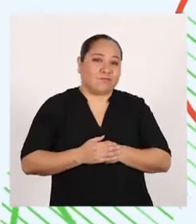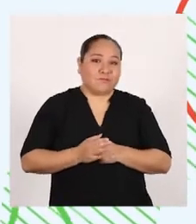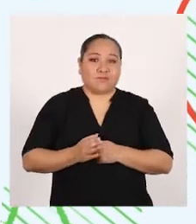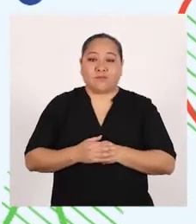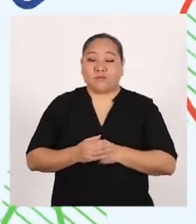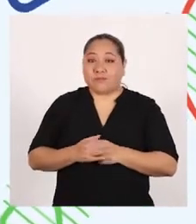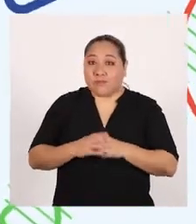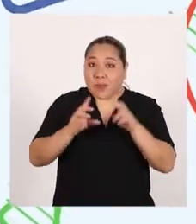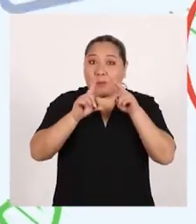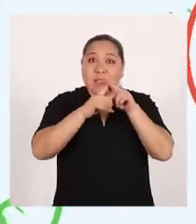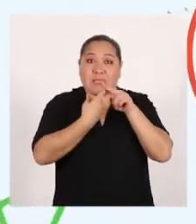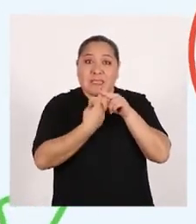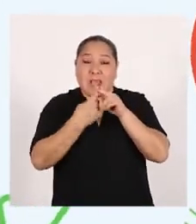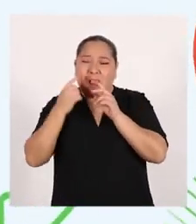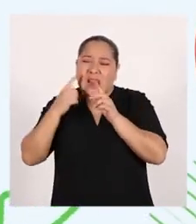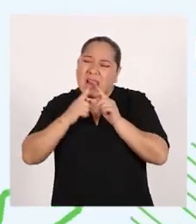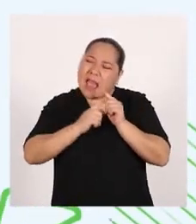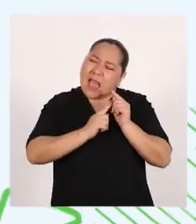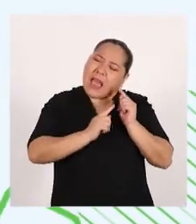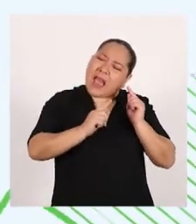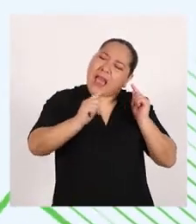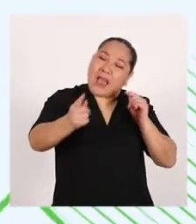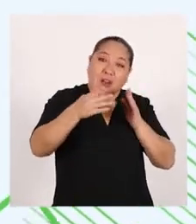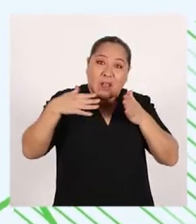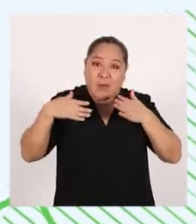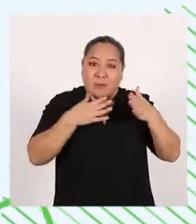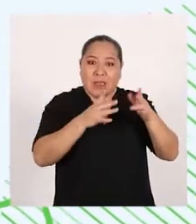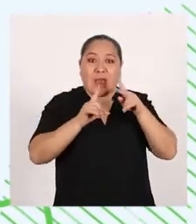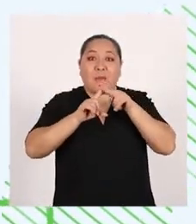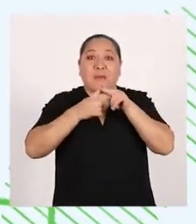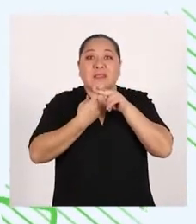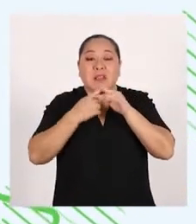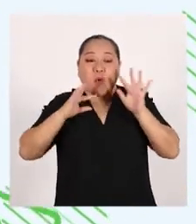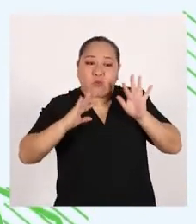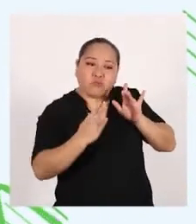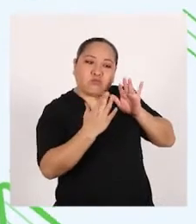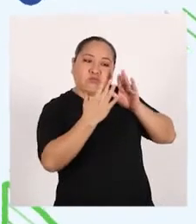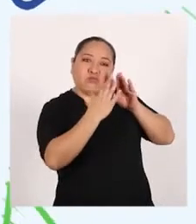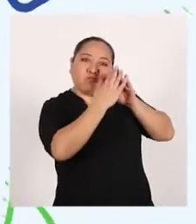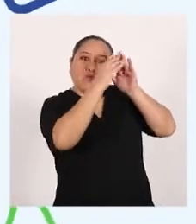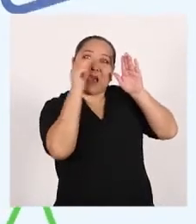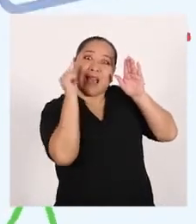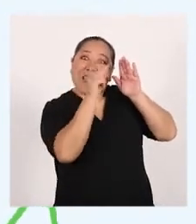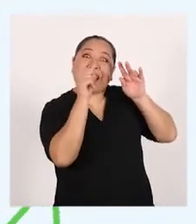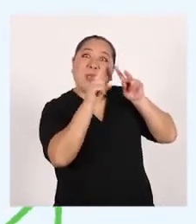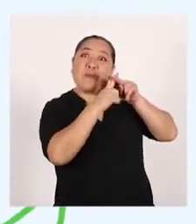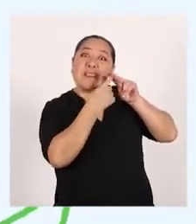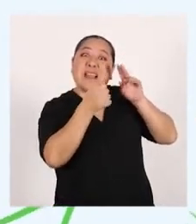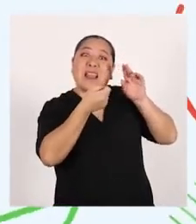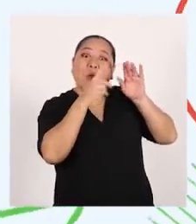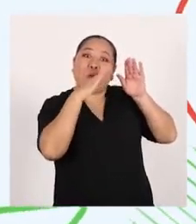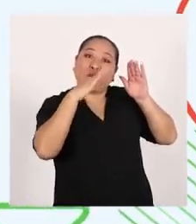Para iniciar su largo camino, el agua nace desde picos muy altos